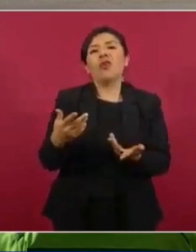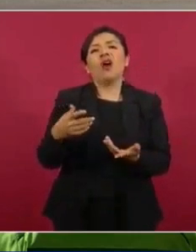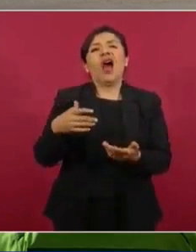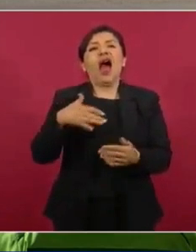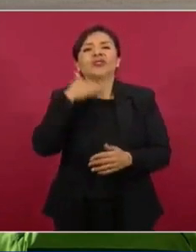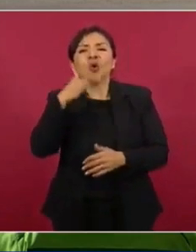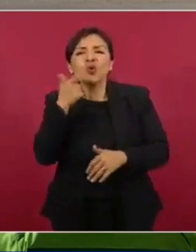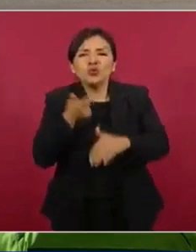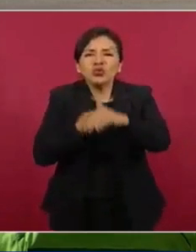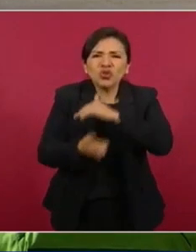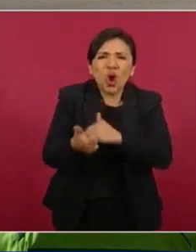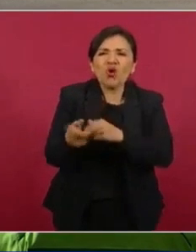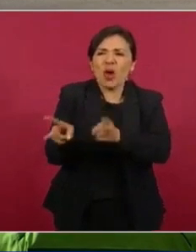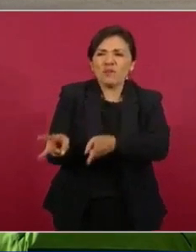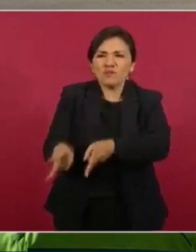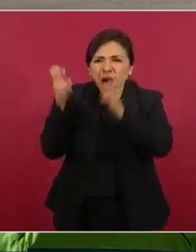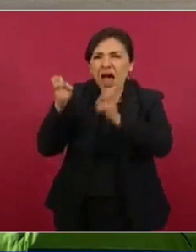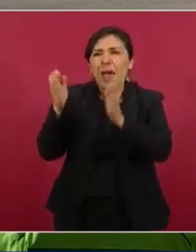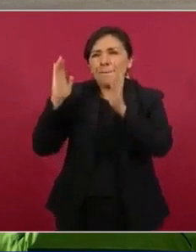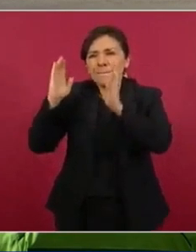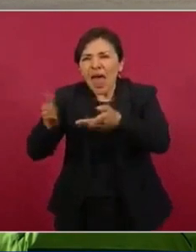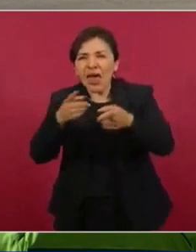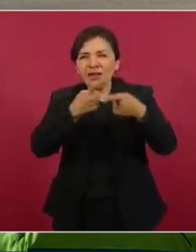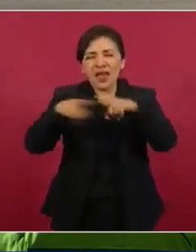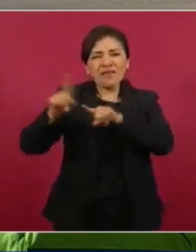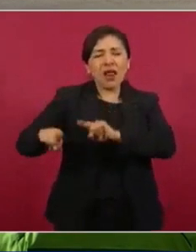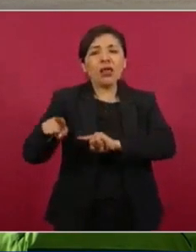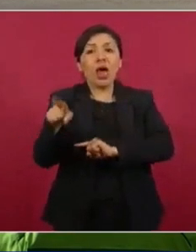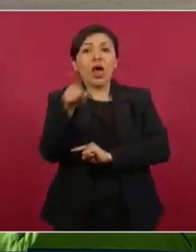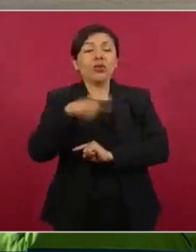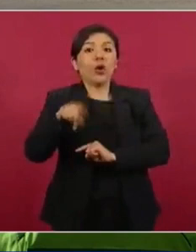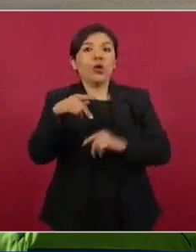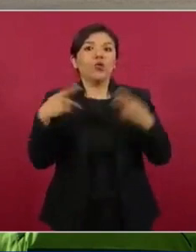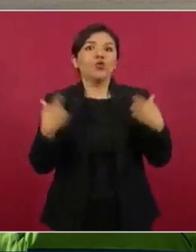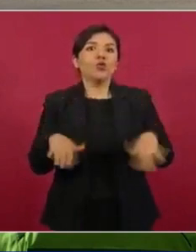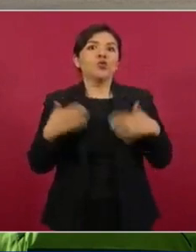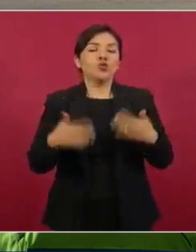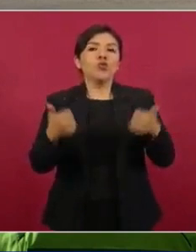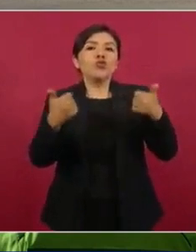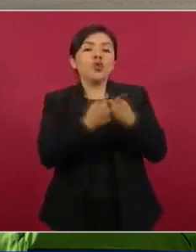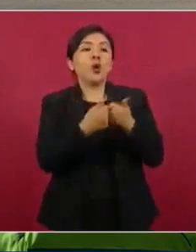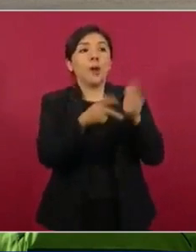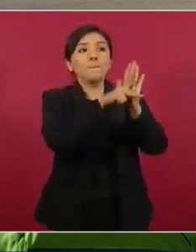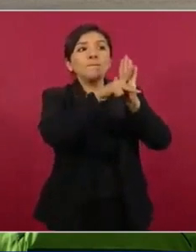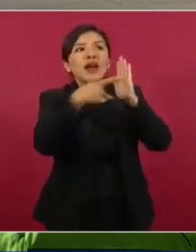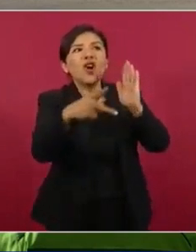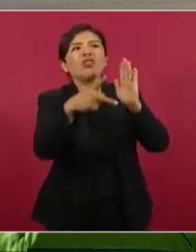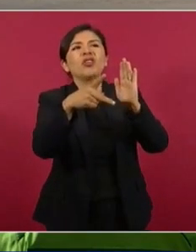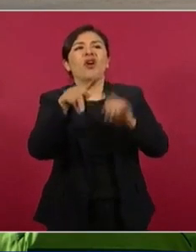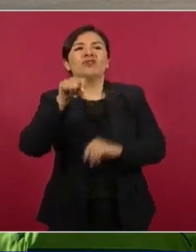corrupción, de pillaje, pues, tenían a todos los medios comprados,